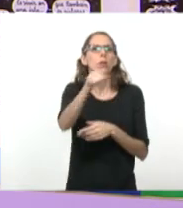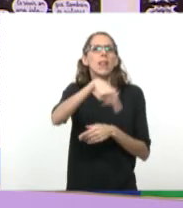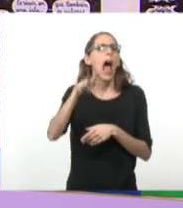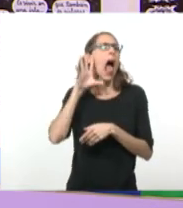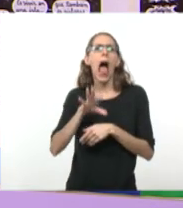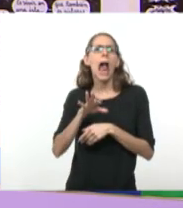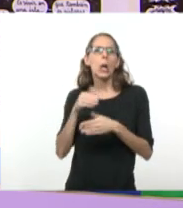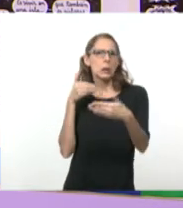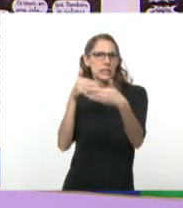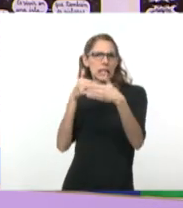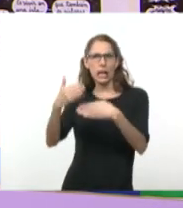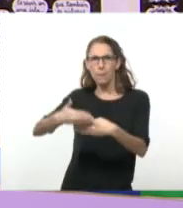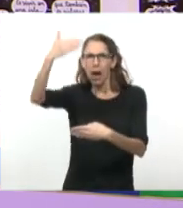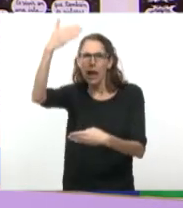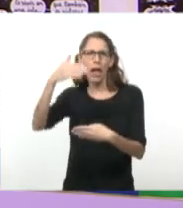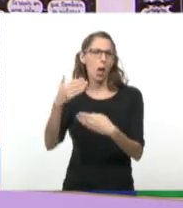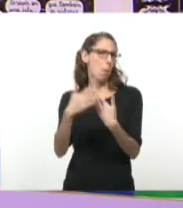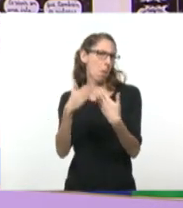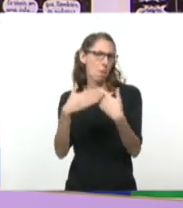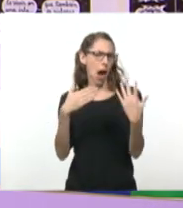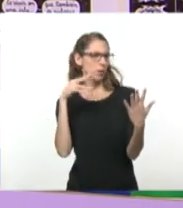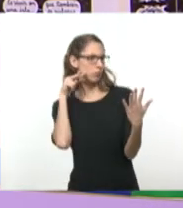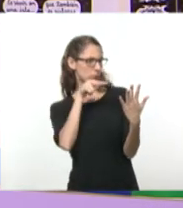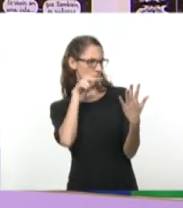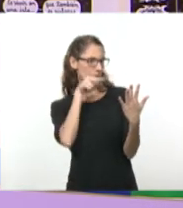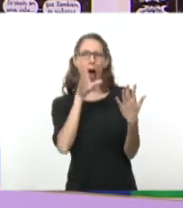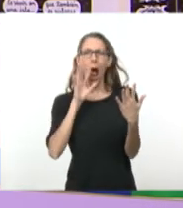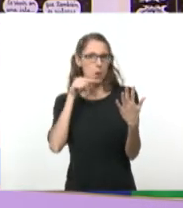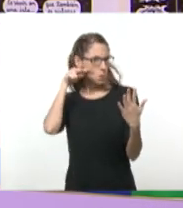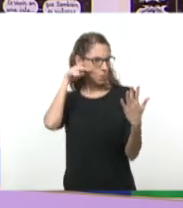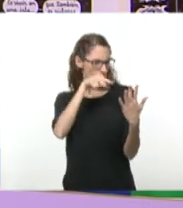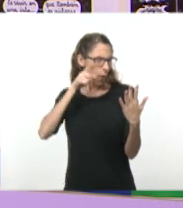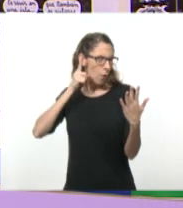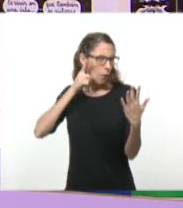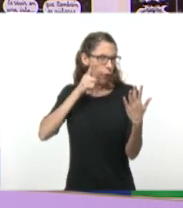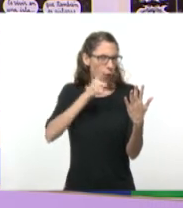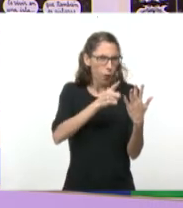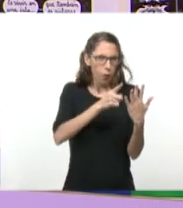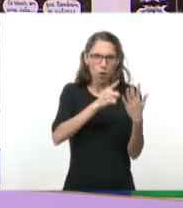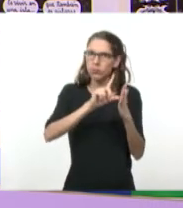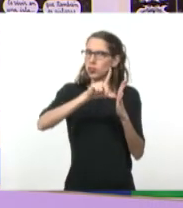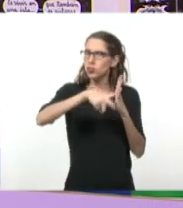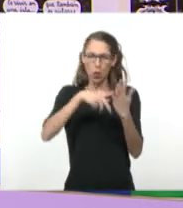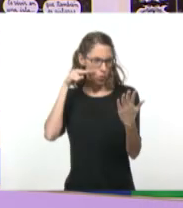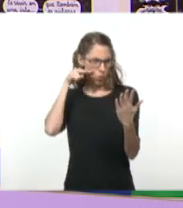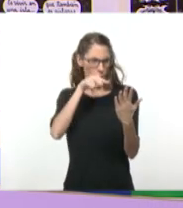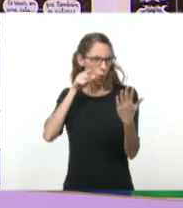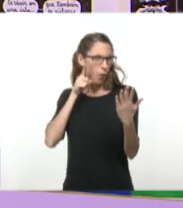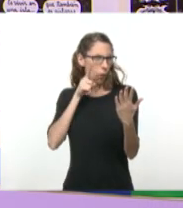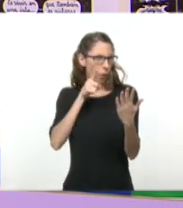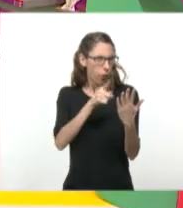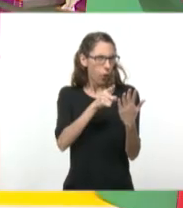una pared o de la mano y tratar de mirar solo ese punto fijo durante unos segundos. ¿Ahora? Ahora.